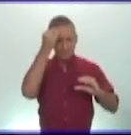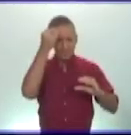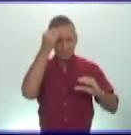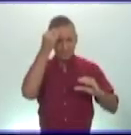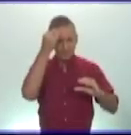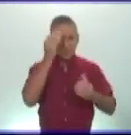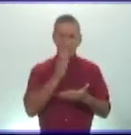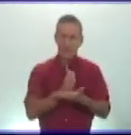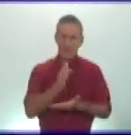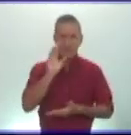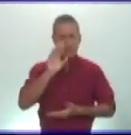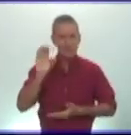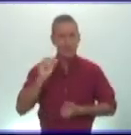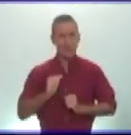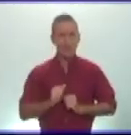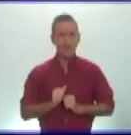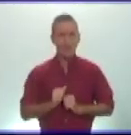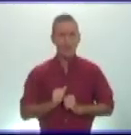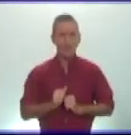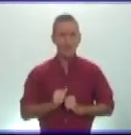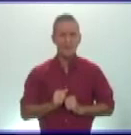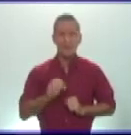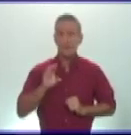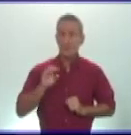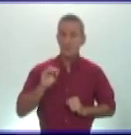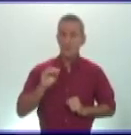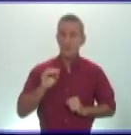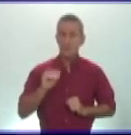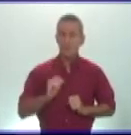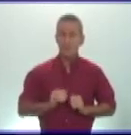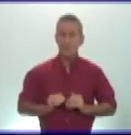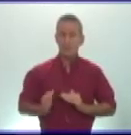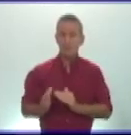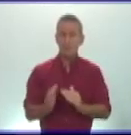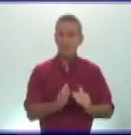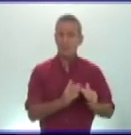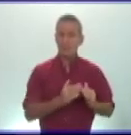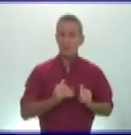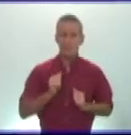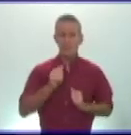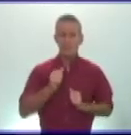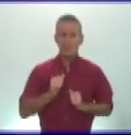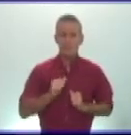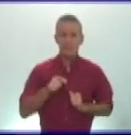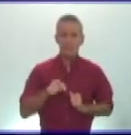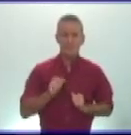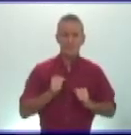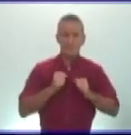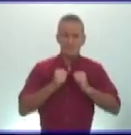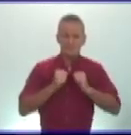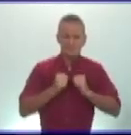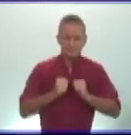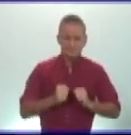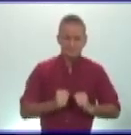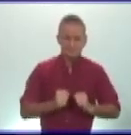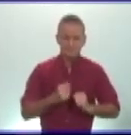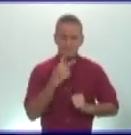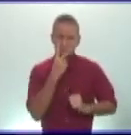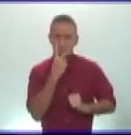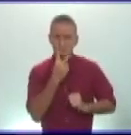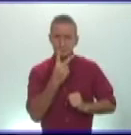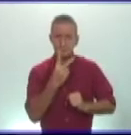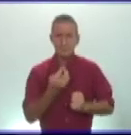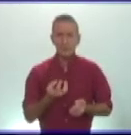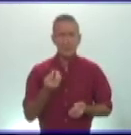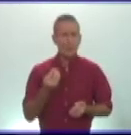educativas estamos hablando de una civilización que ha marcado la historia de la humanidad sobre todo también por aquellos grandes aportes que ha